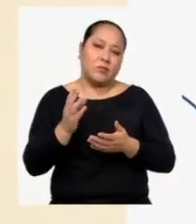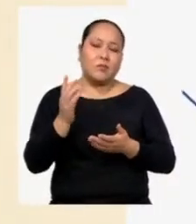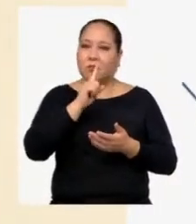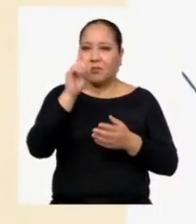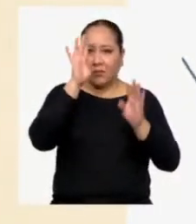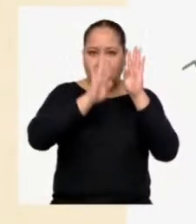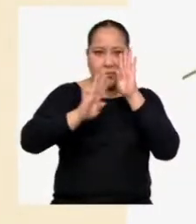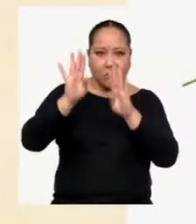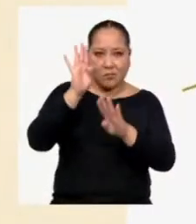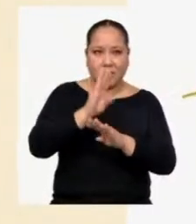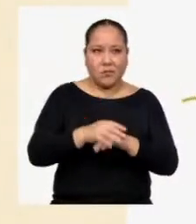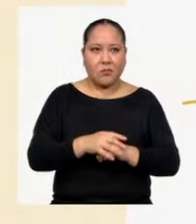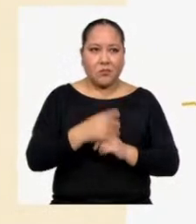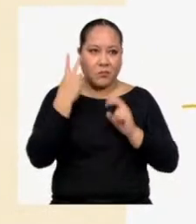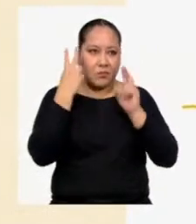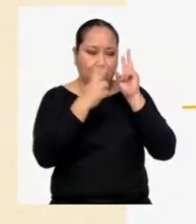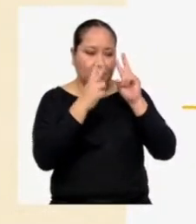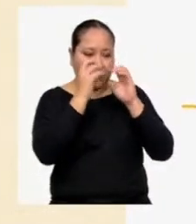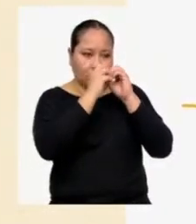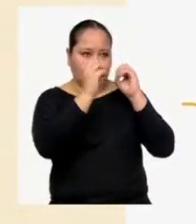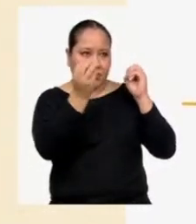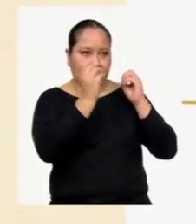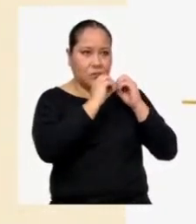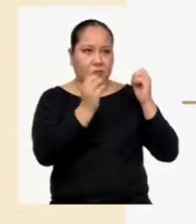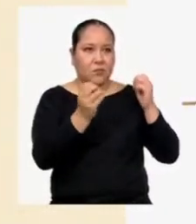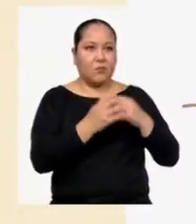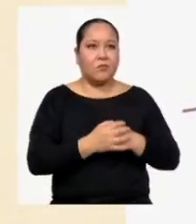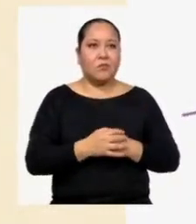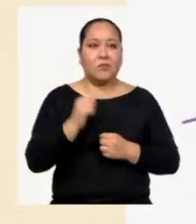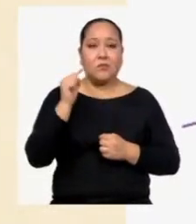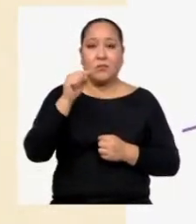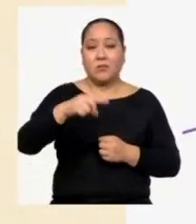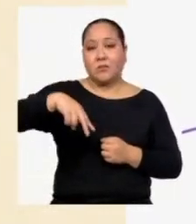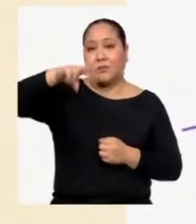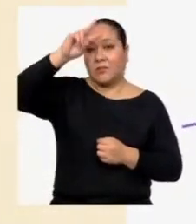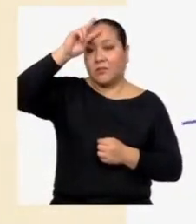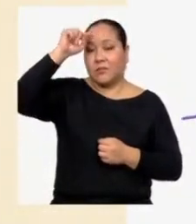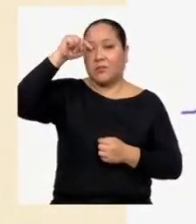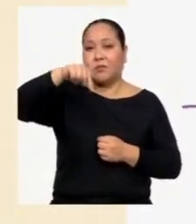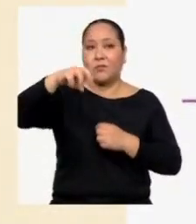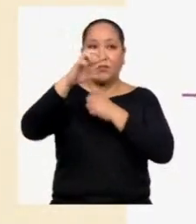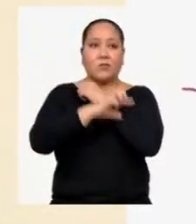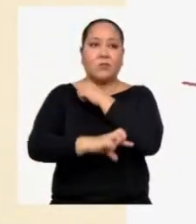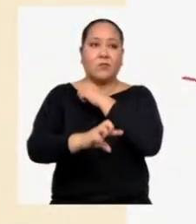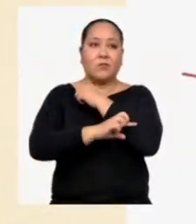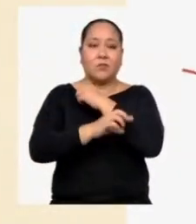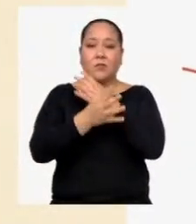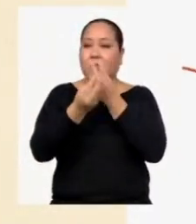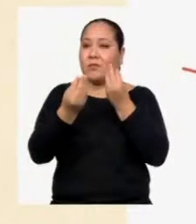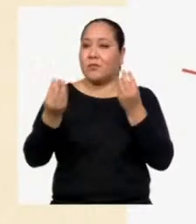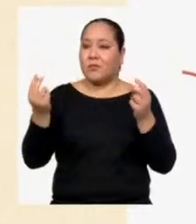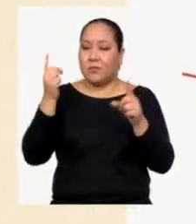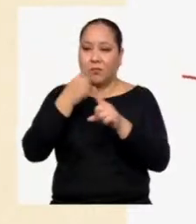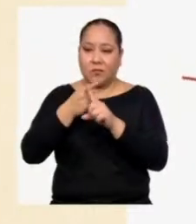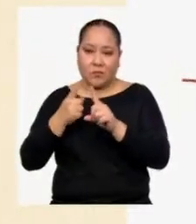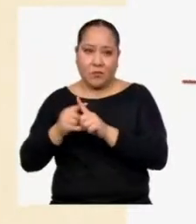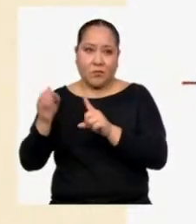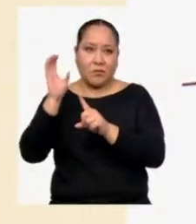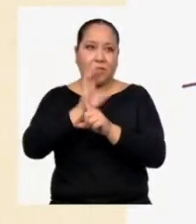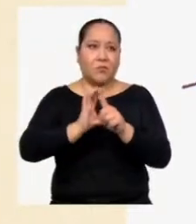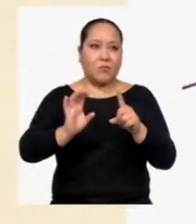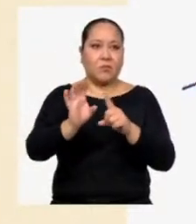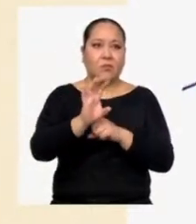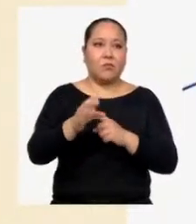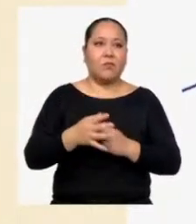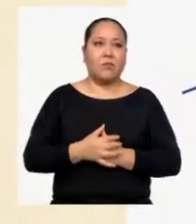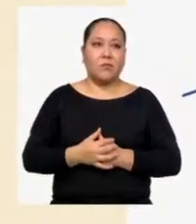preocupes Mira las oraciones El Perú es un país en el que existe una gran diversidad cultural